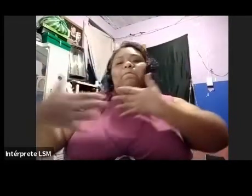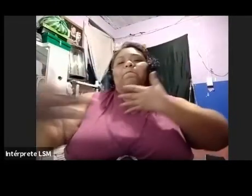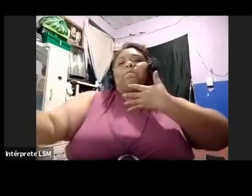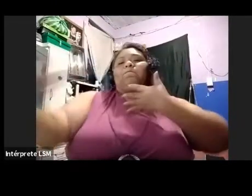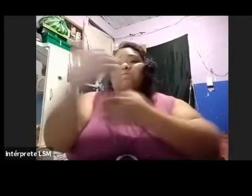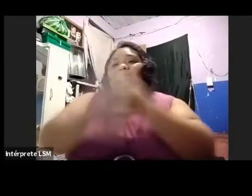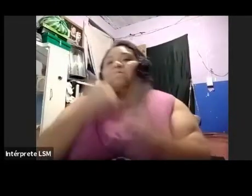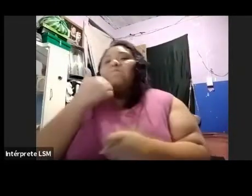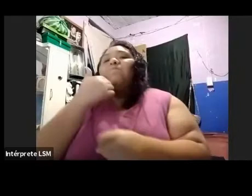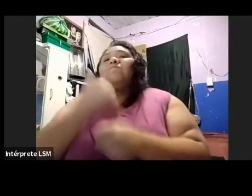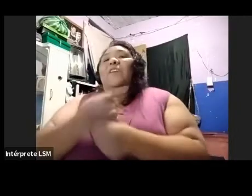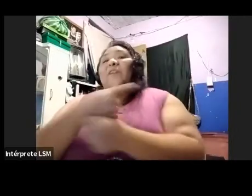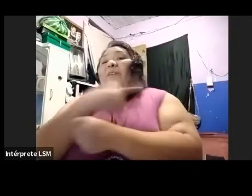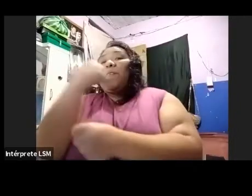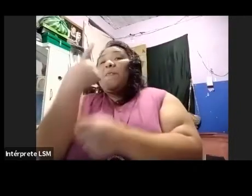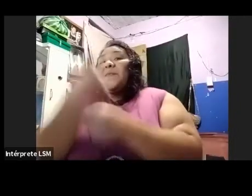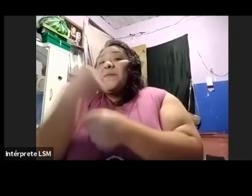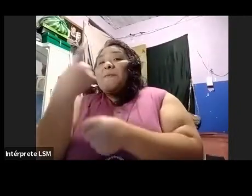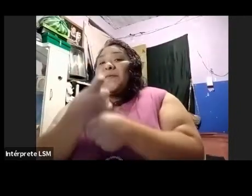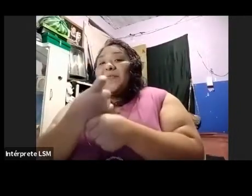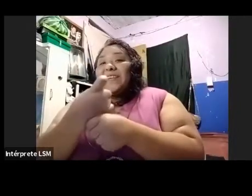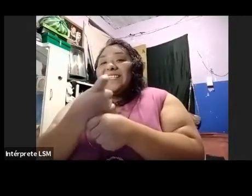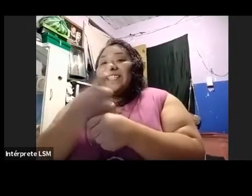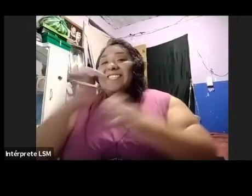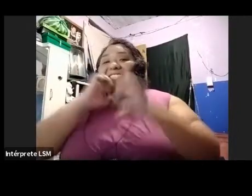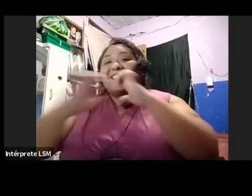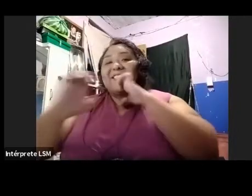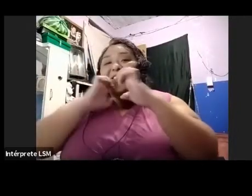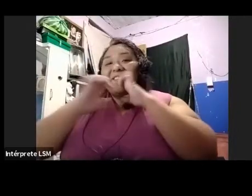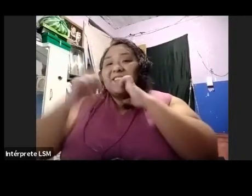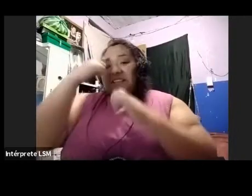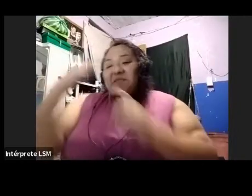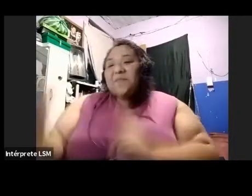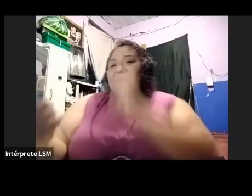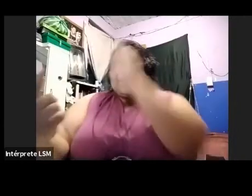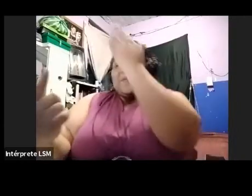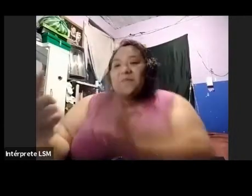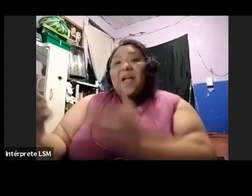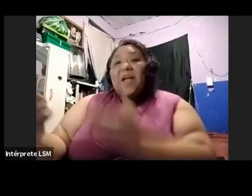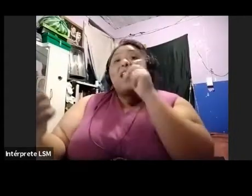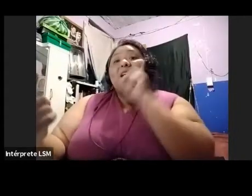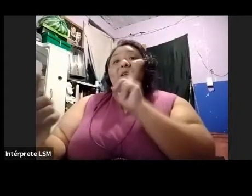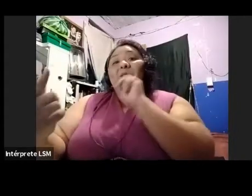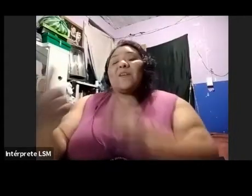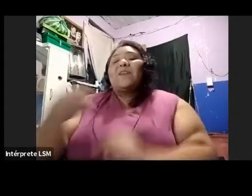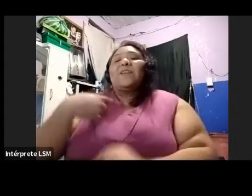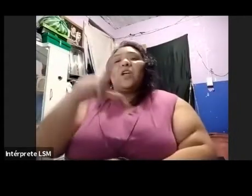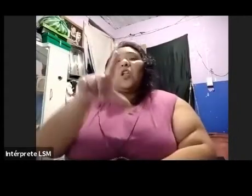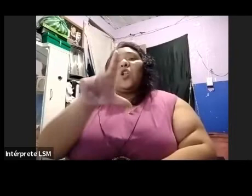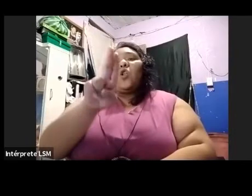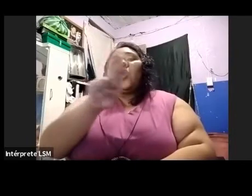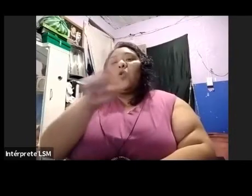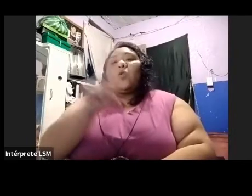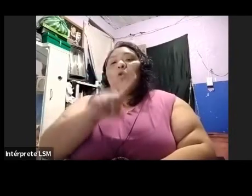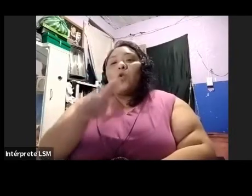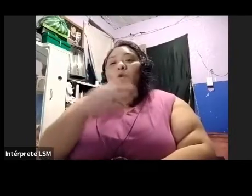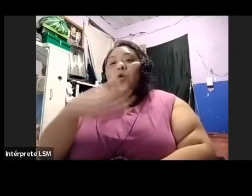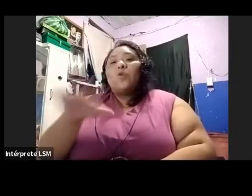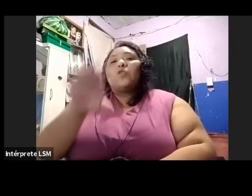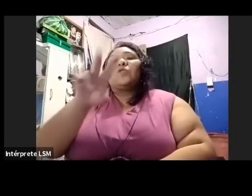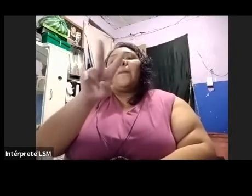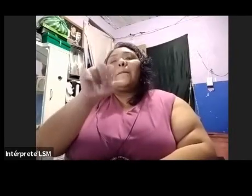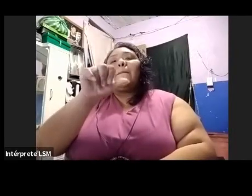entrevista a los María Valdés Quiroz. Ella es nuestra madrina de este